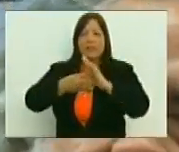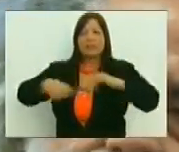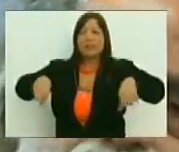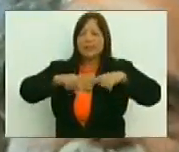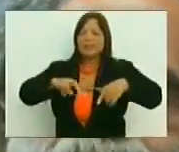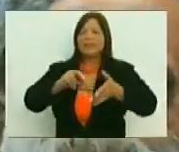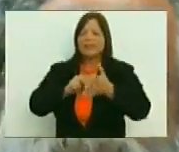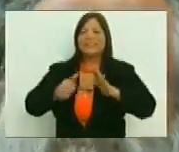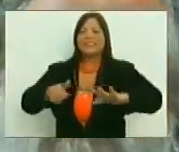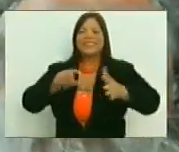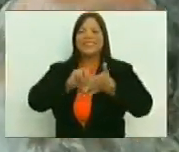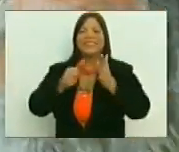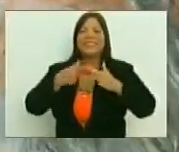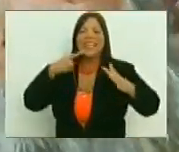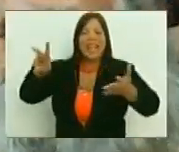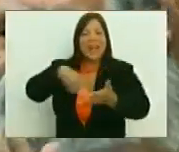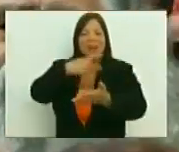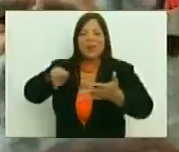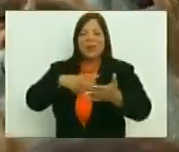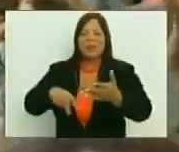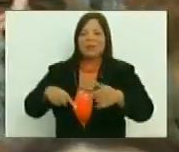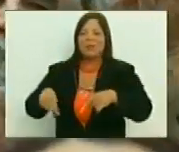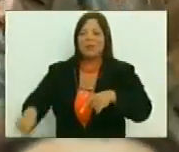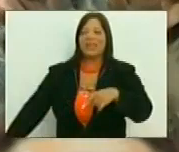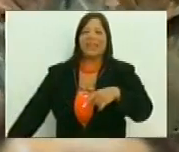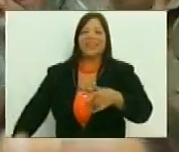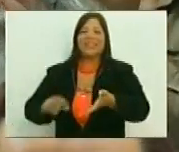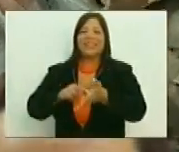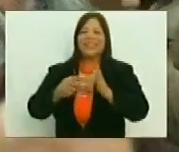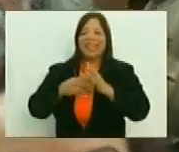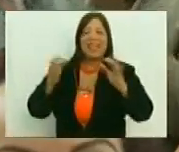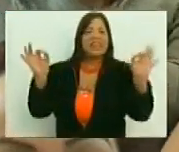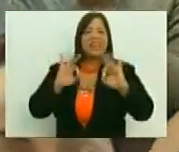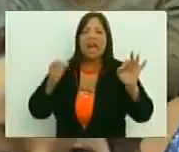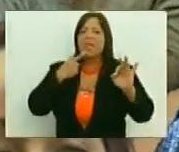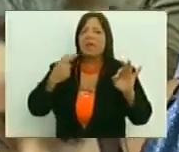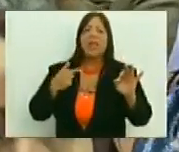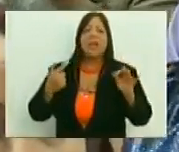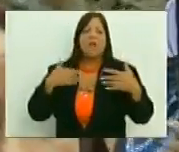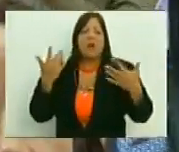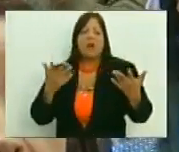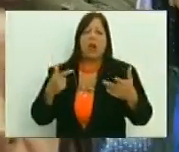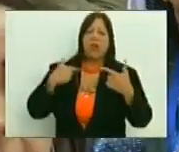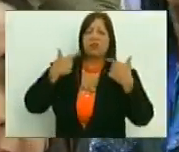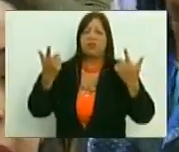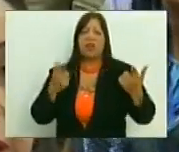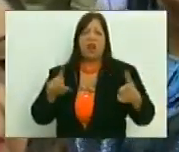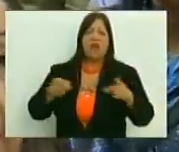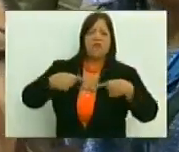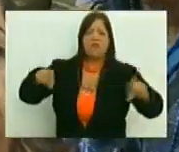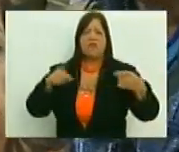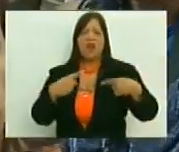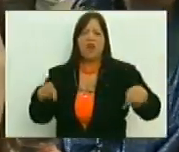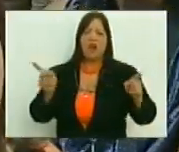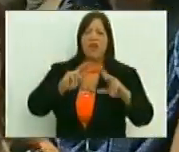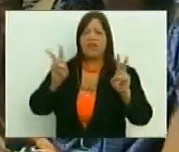como no sirve tampoco, el folclore alienado, a mí nadie me ha hablado de folclore, de que porque no, el folclore, y eso es venezolano, el folclore también